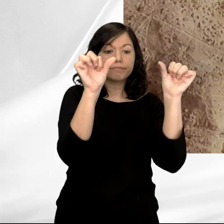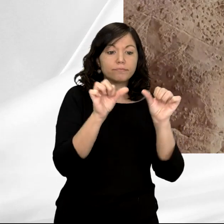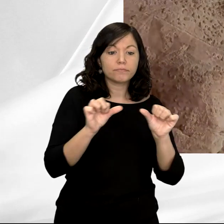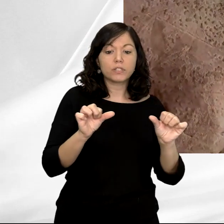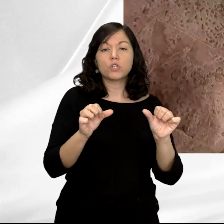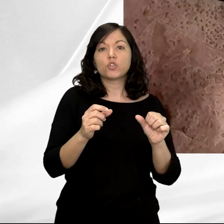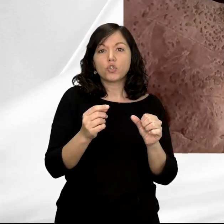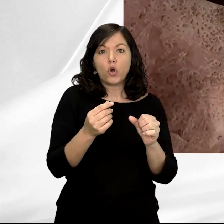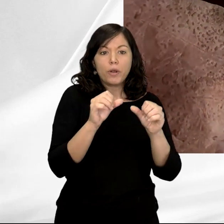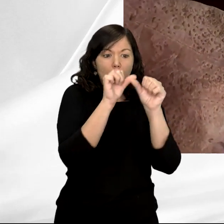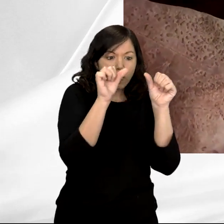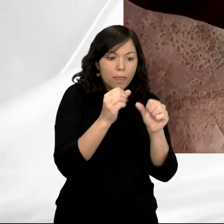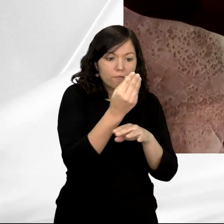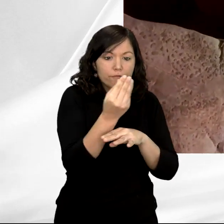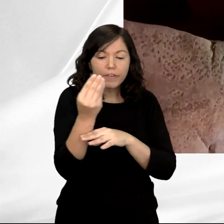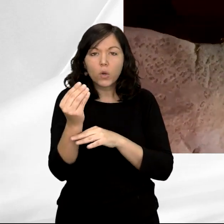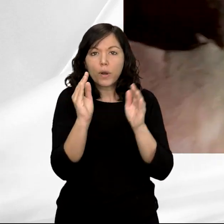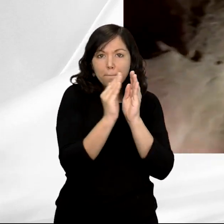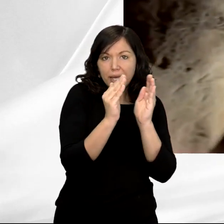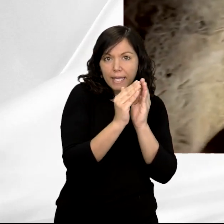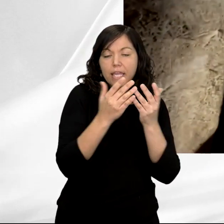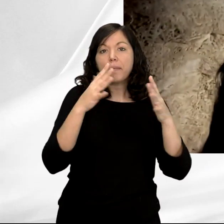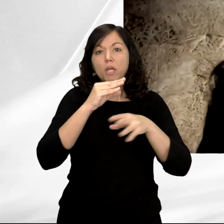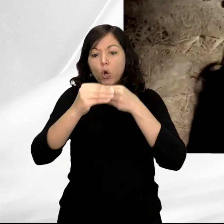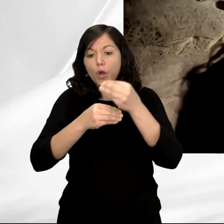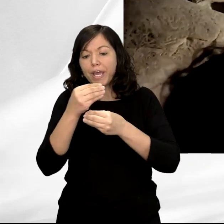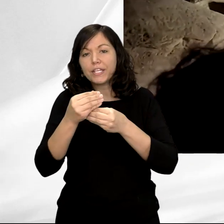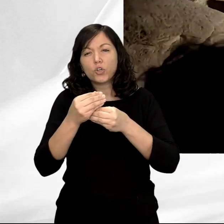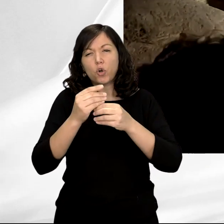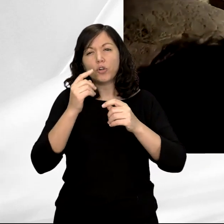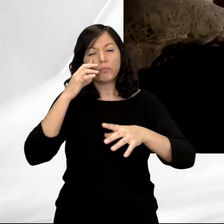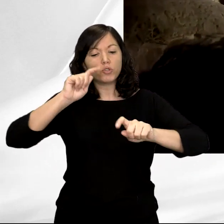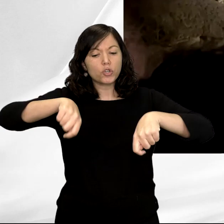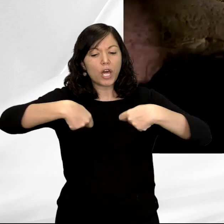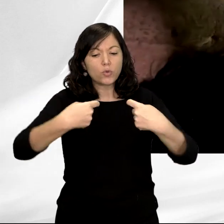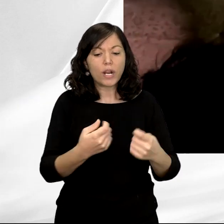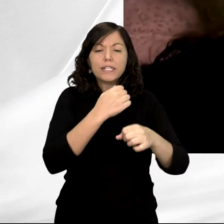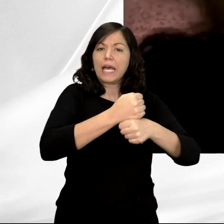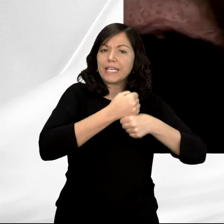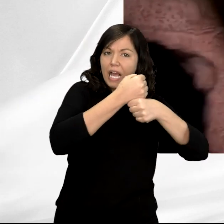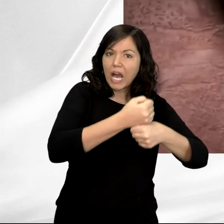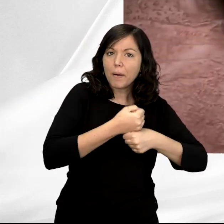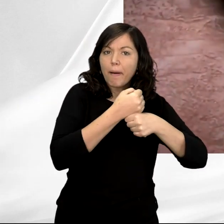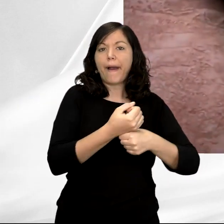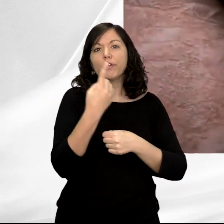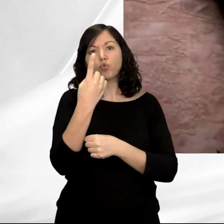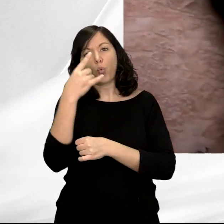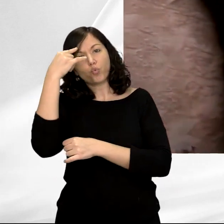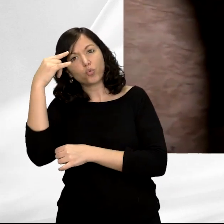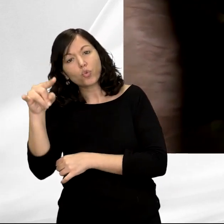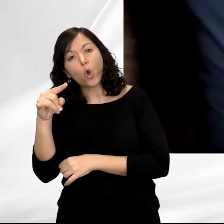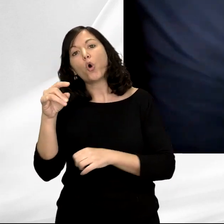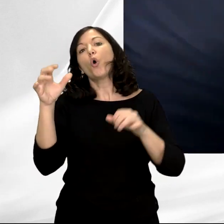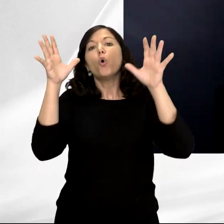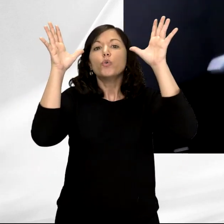Son pequeñas figuras, muy pequeñas, pero hechas con muchísimo naturalismo, hay varios caballos, hay un toro, hay un